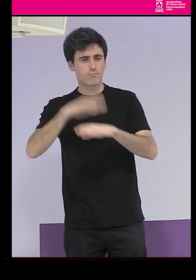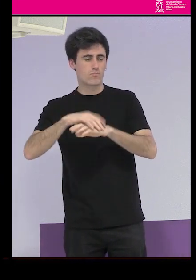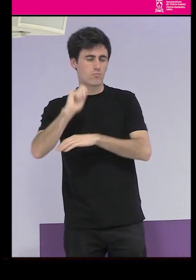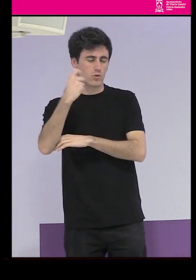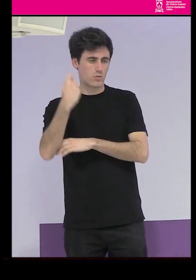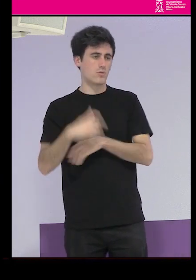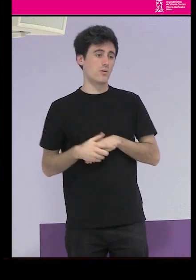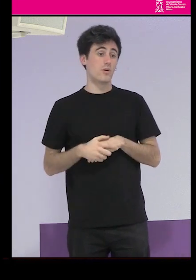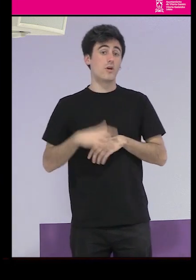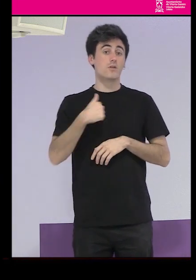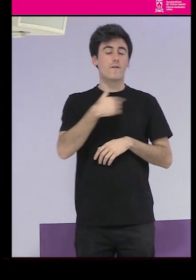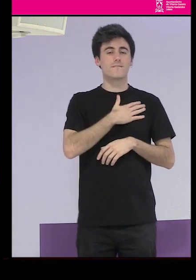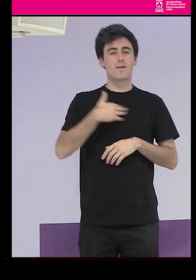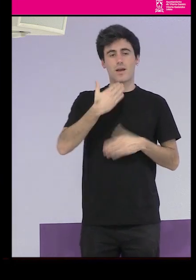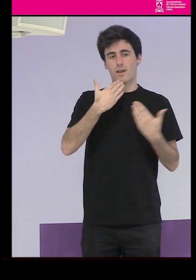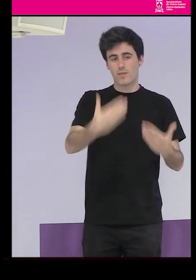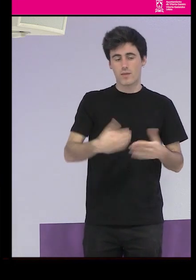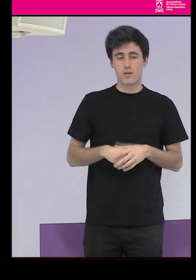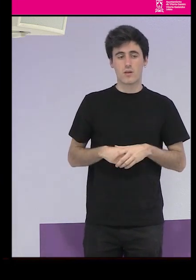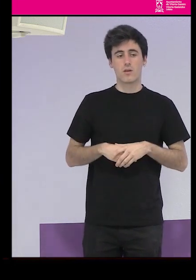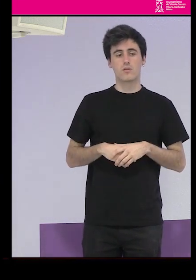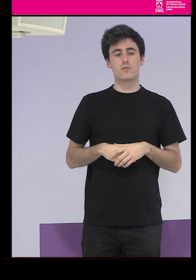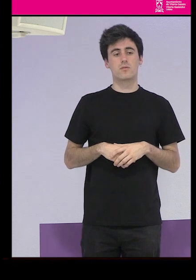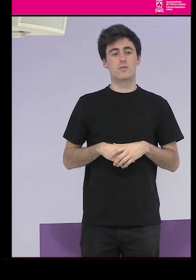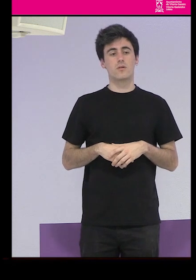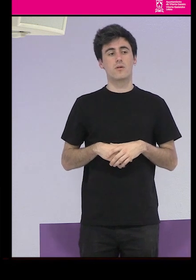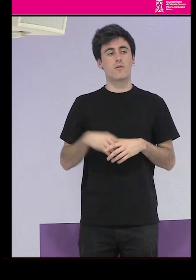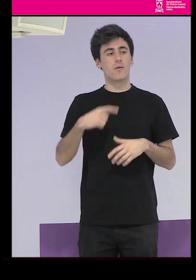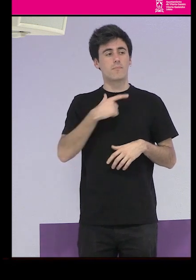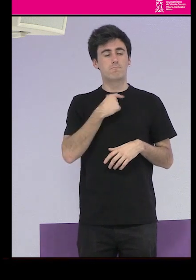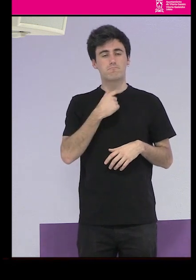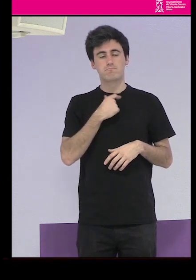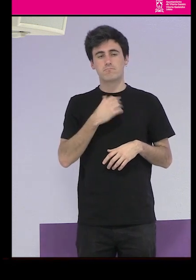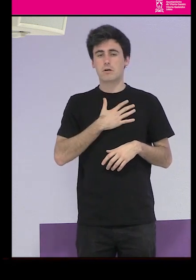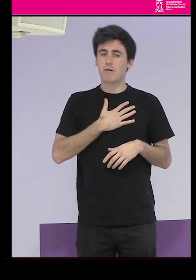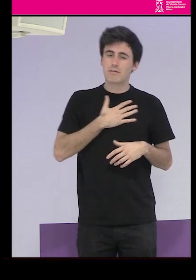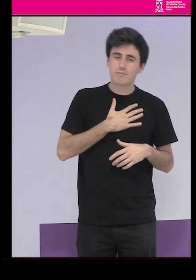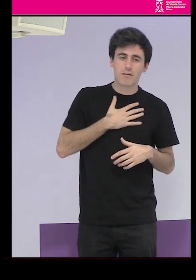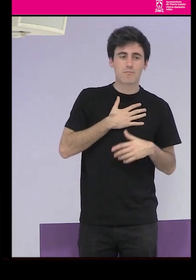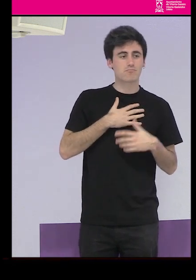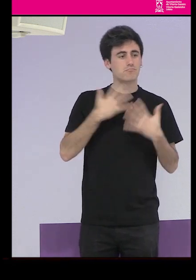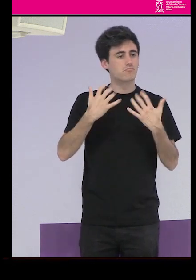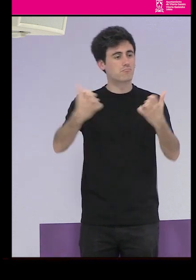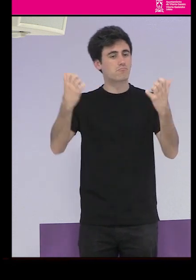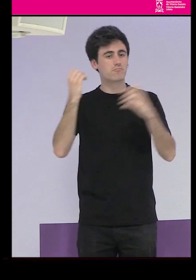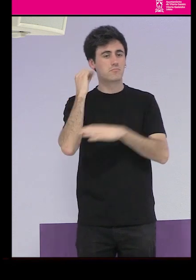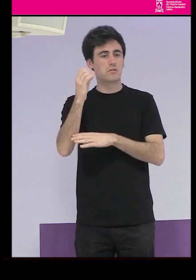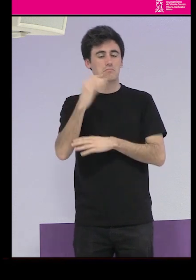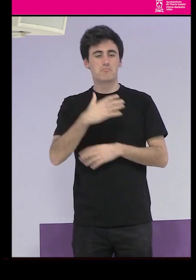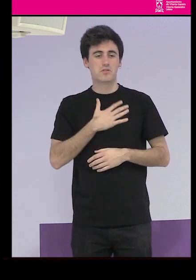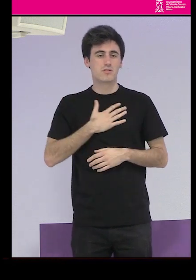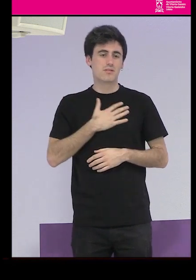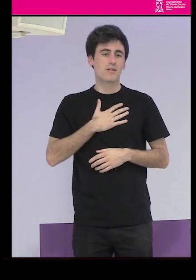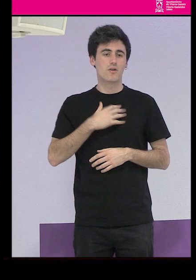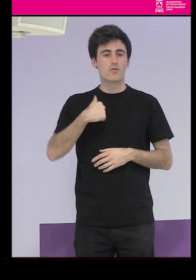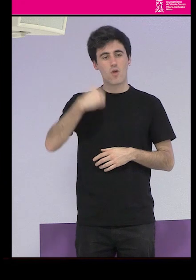agradecerte otra vez que ha sido muy entrañable el encuentro verdad y lo vamos a